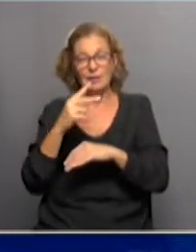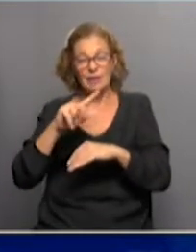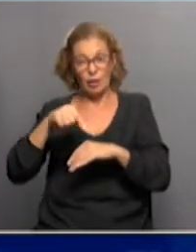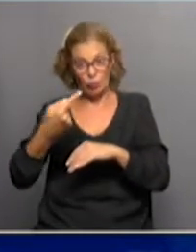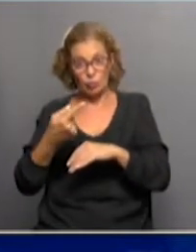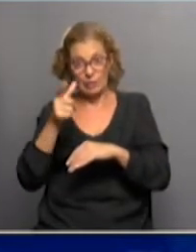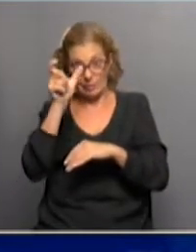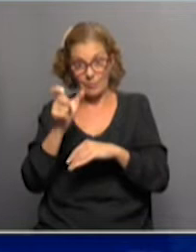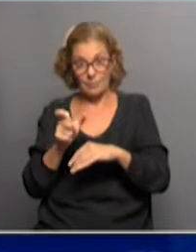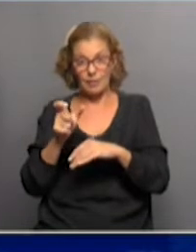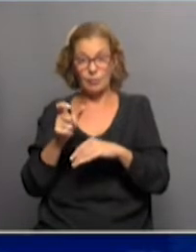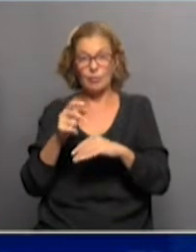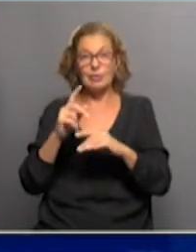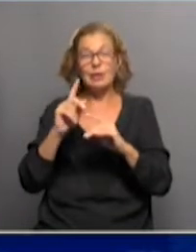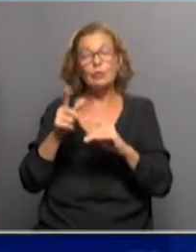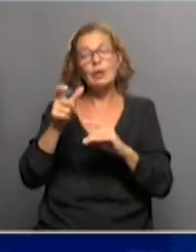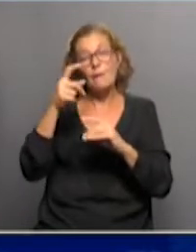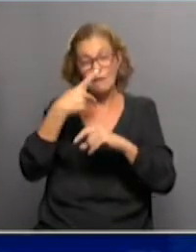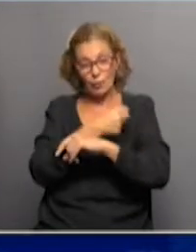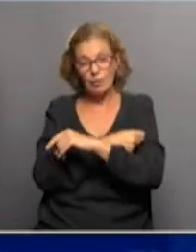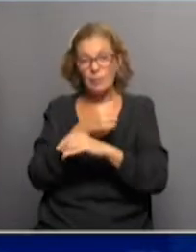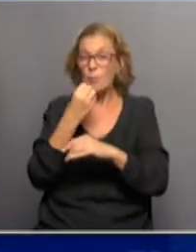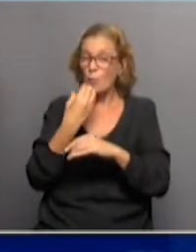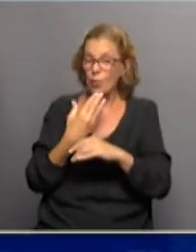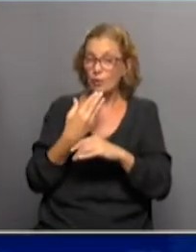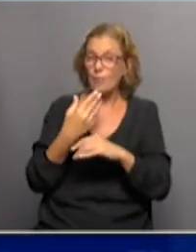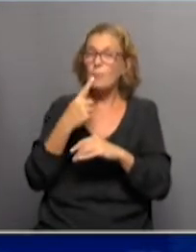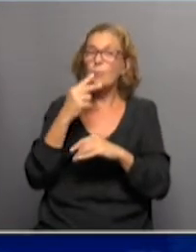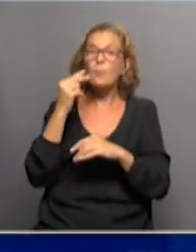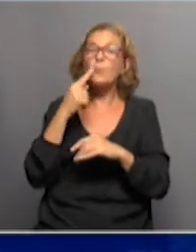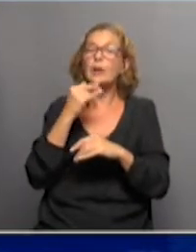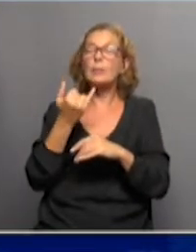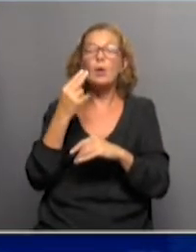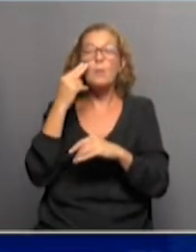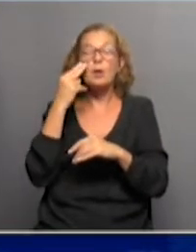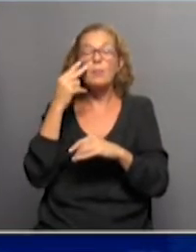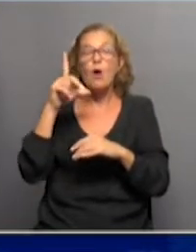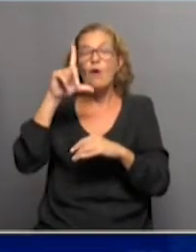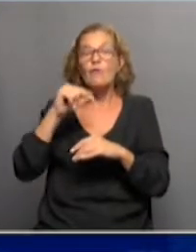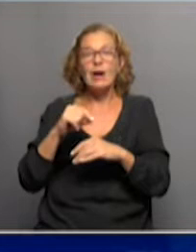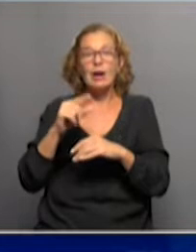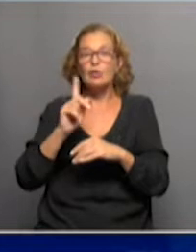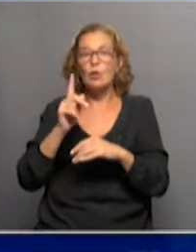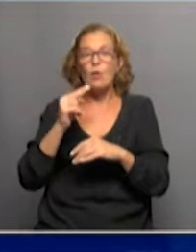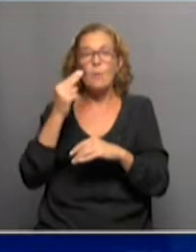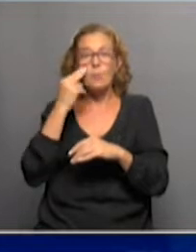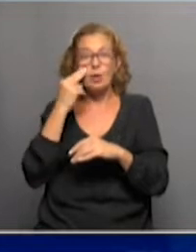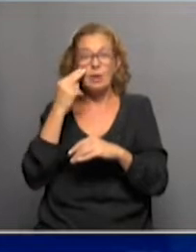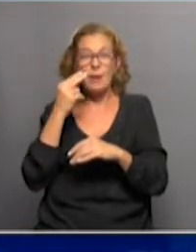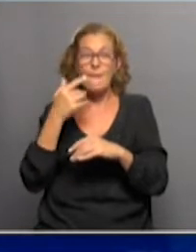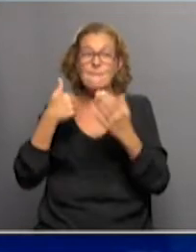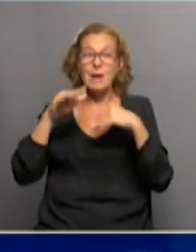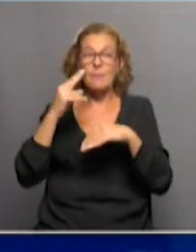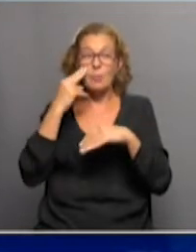las otras también tienen una eficacia muy buena en disminuir las hospitalizaciones, o sea, los casos graves, los casos